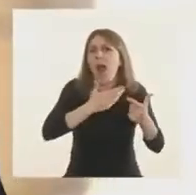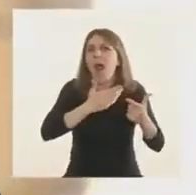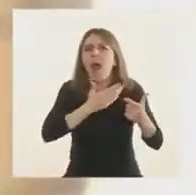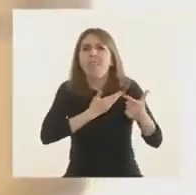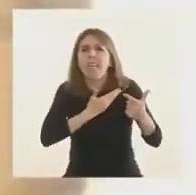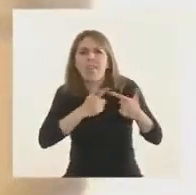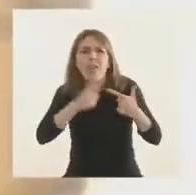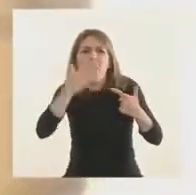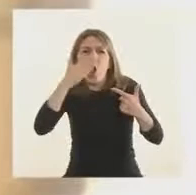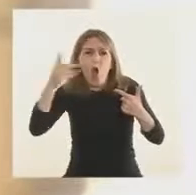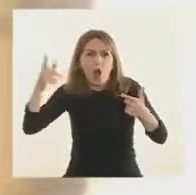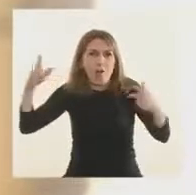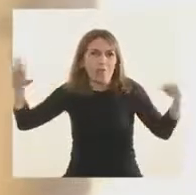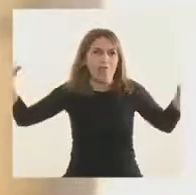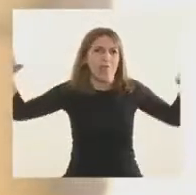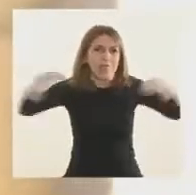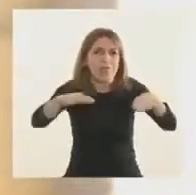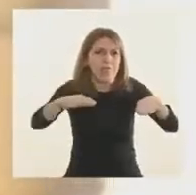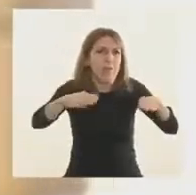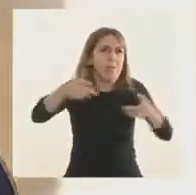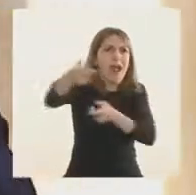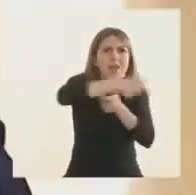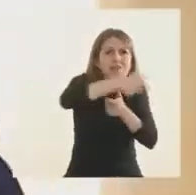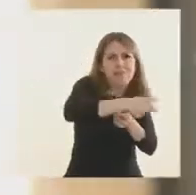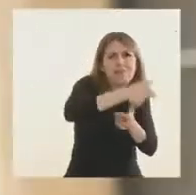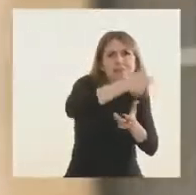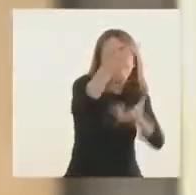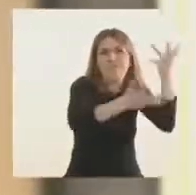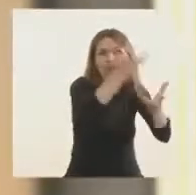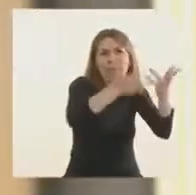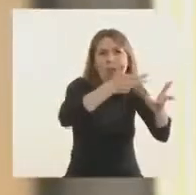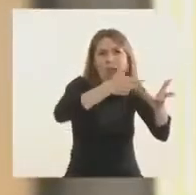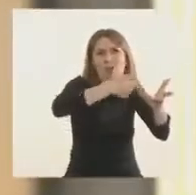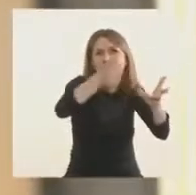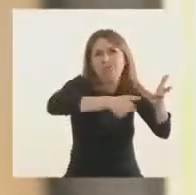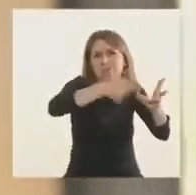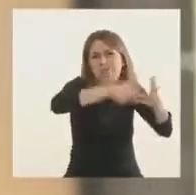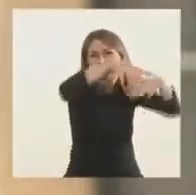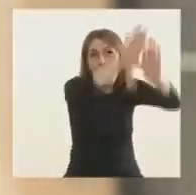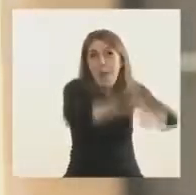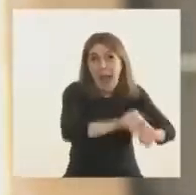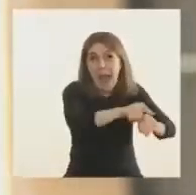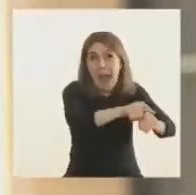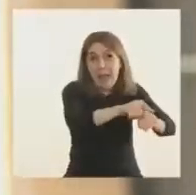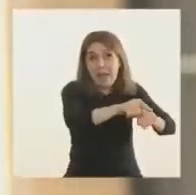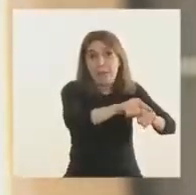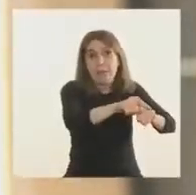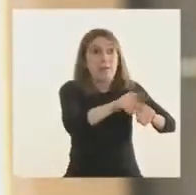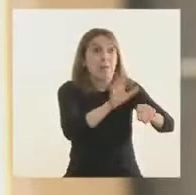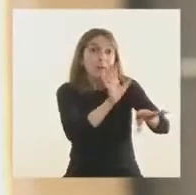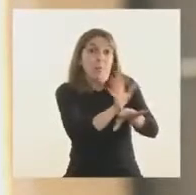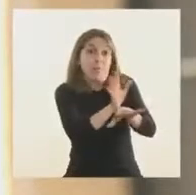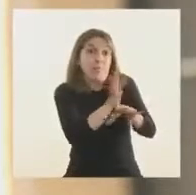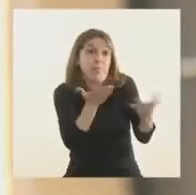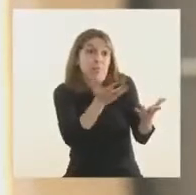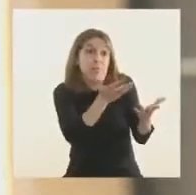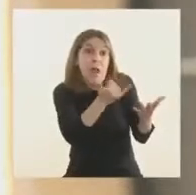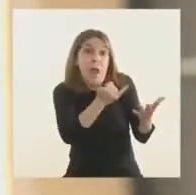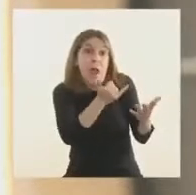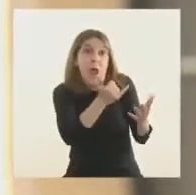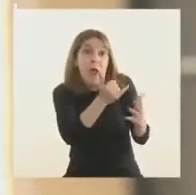a apaciguar ese fuego, a apagarlo y hacer que la vida de los